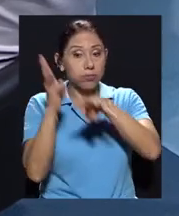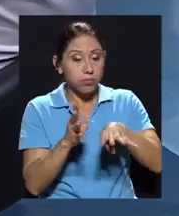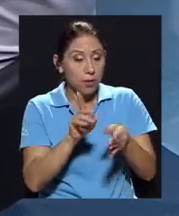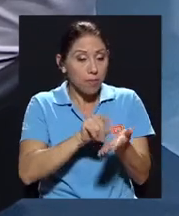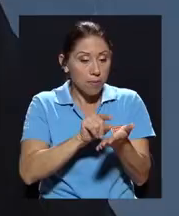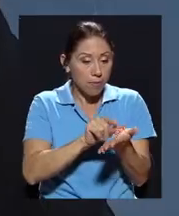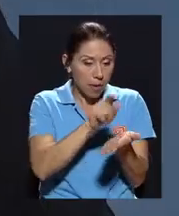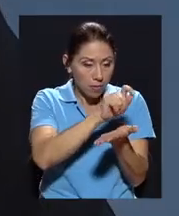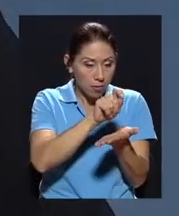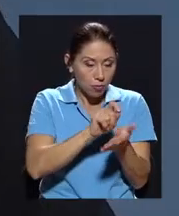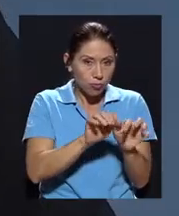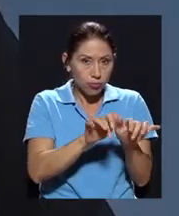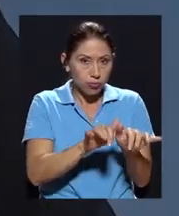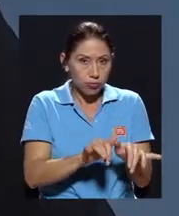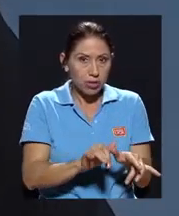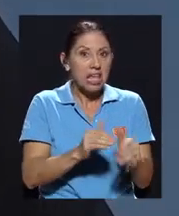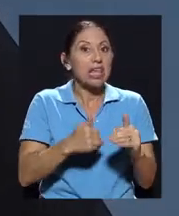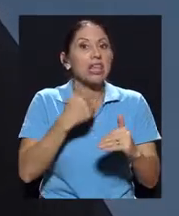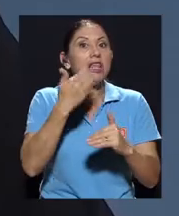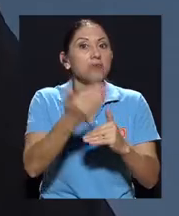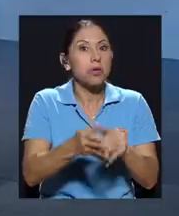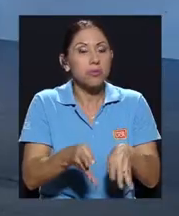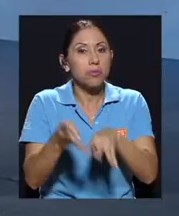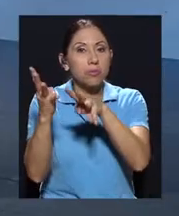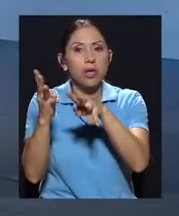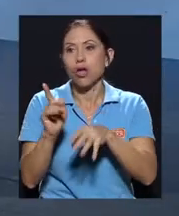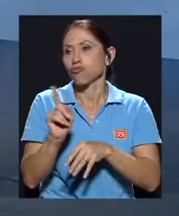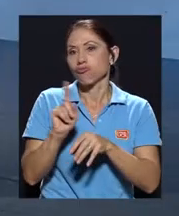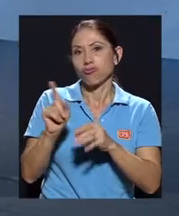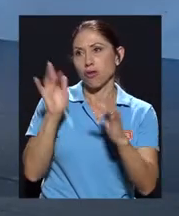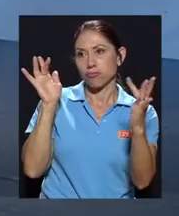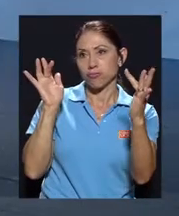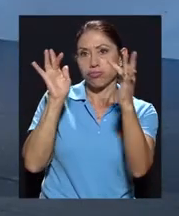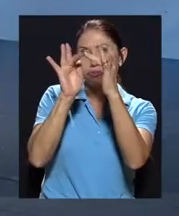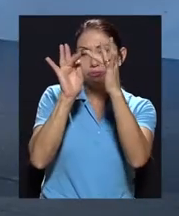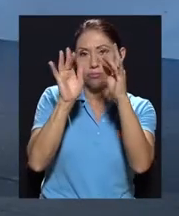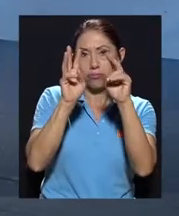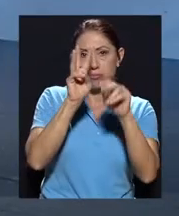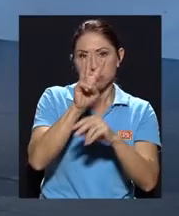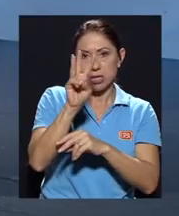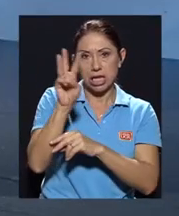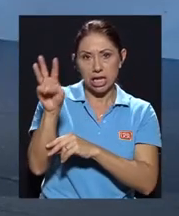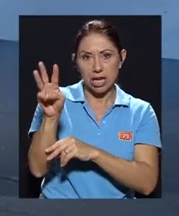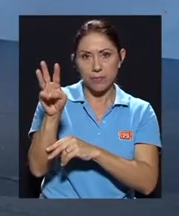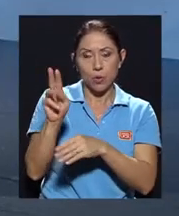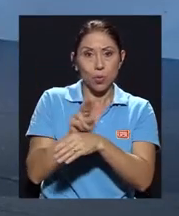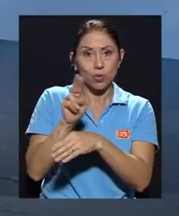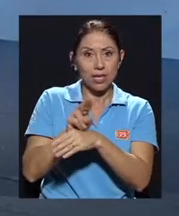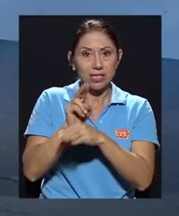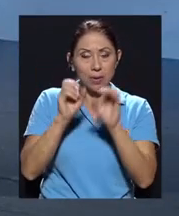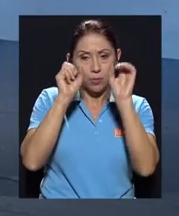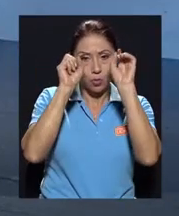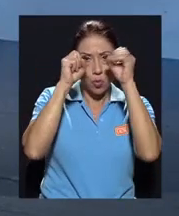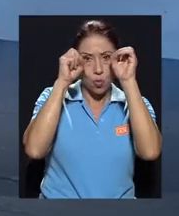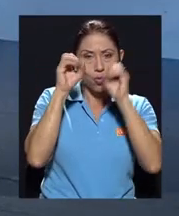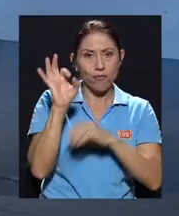luego lo completan? Es un formulario en línea. Es un formulario que, de hecho, utilizamos una plataforma bastante conocida, Google Forms,